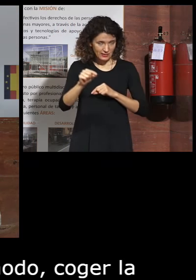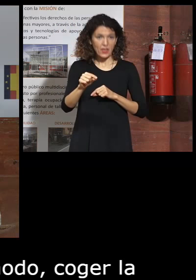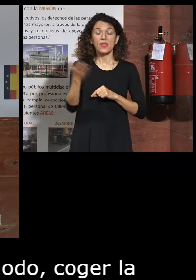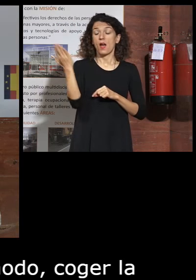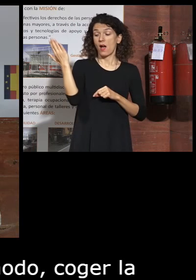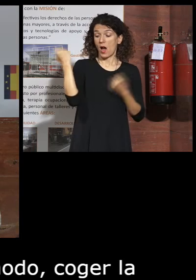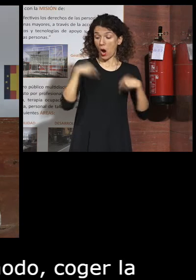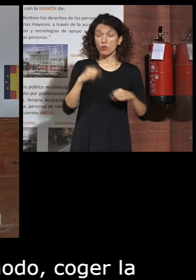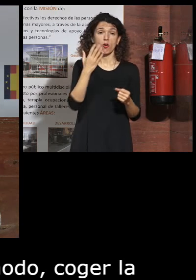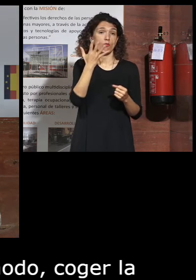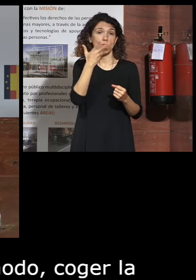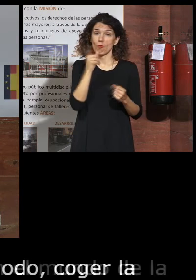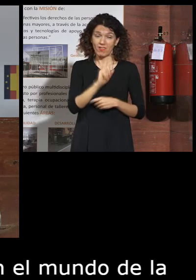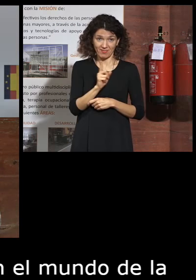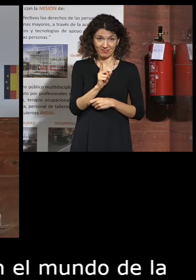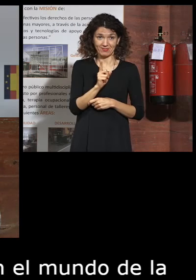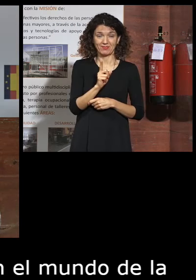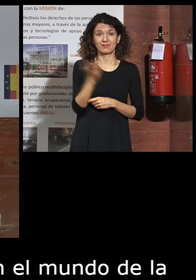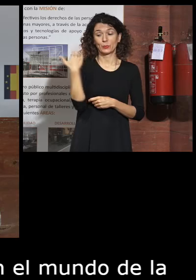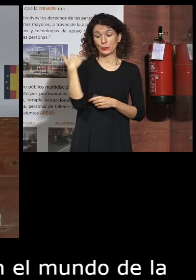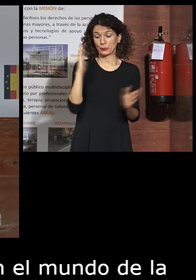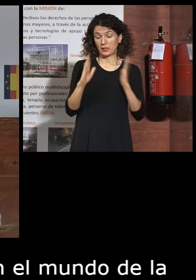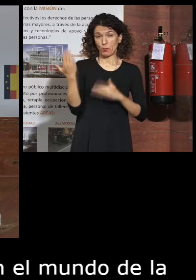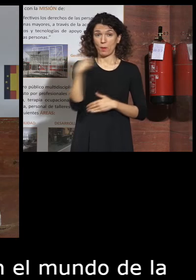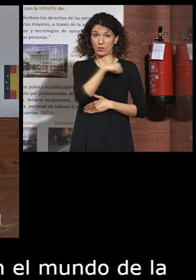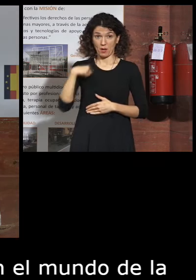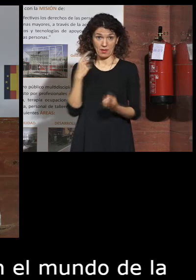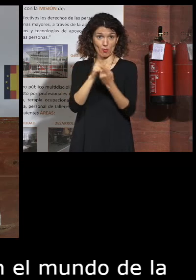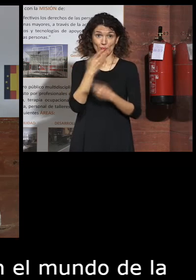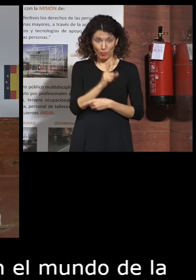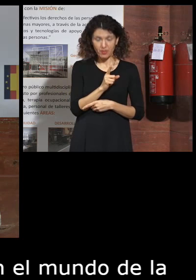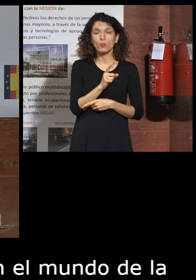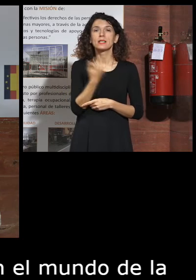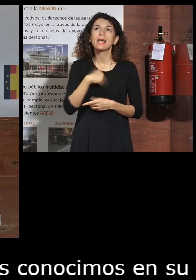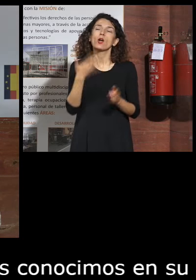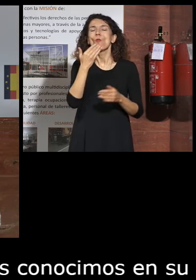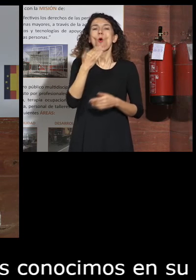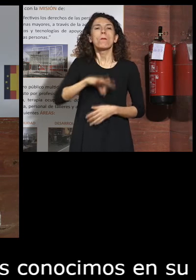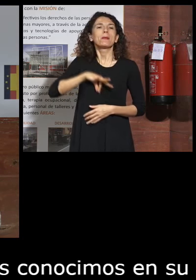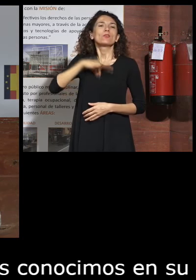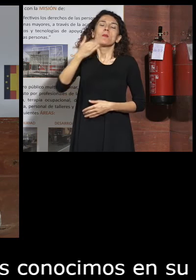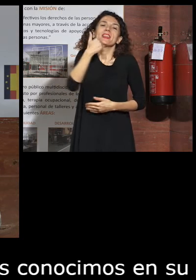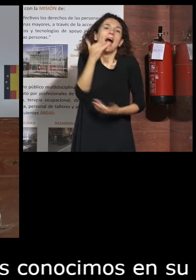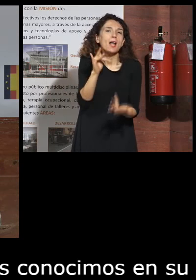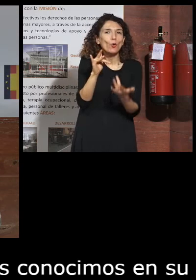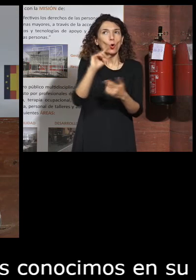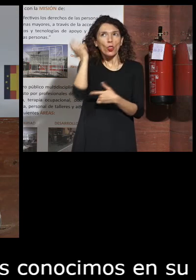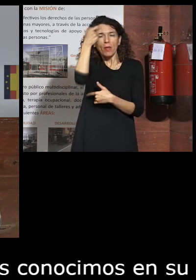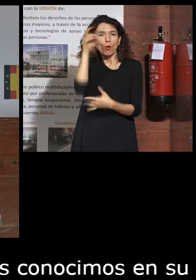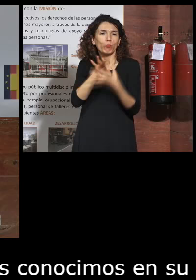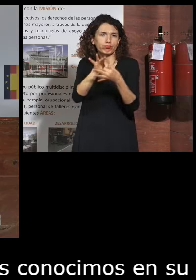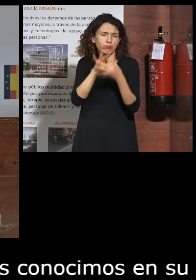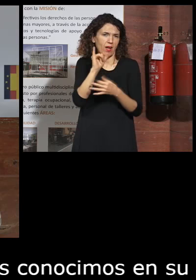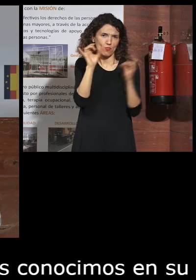conocimos aunque no nos conocimos en suría personalmente yo creo que espiritualmente teníamos el mismo concepto